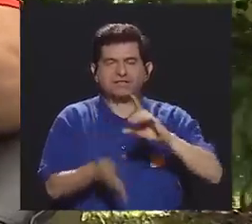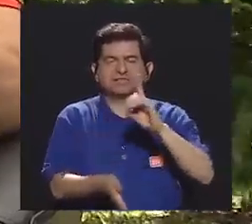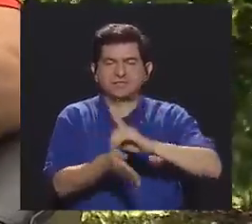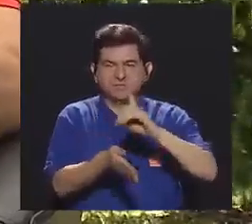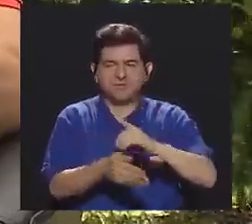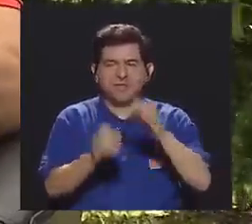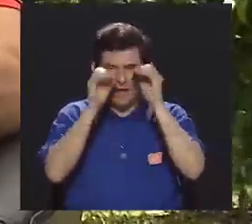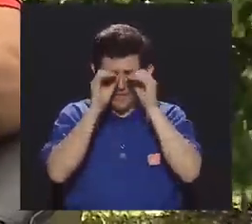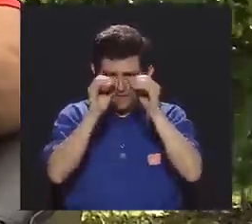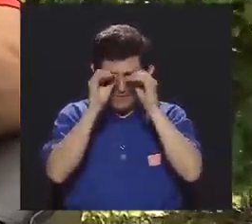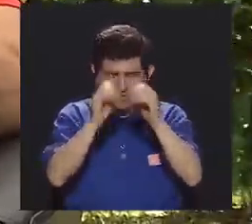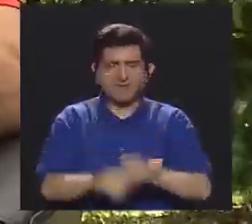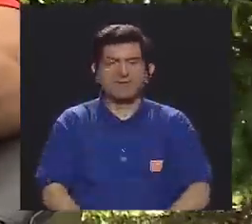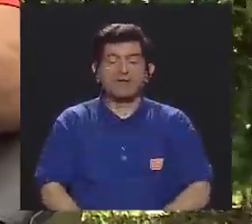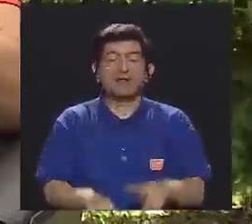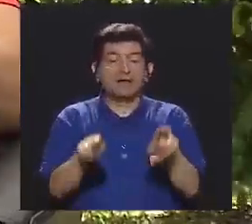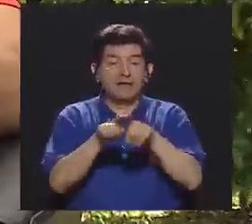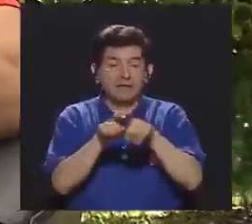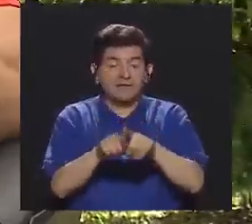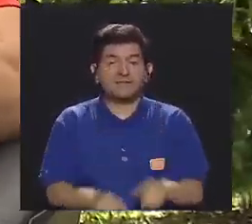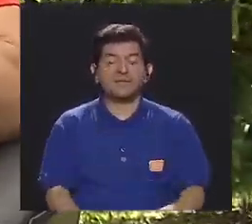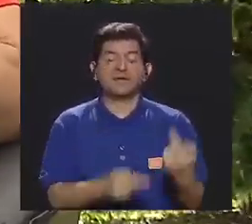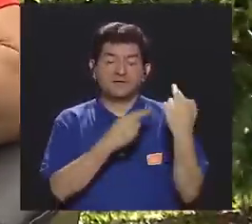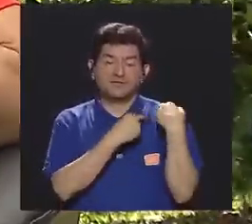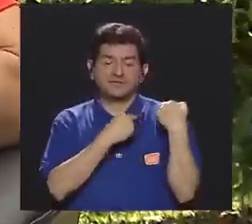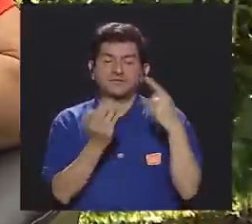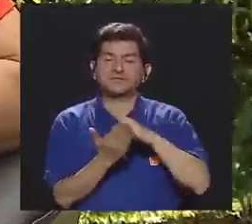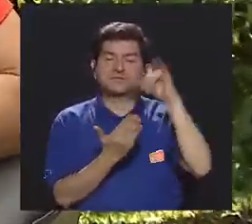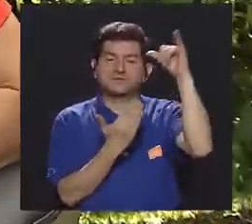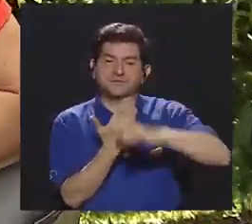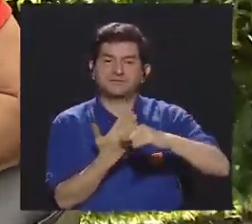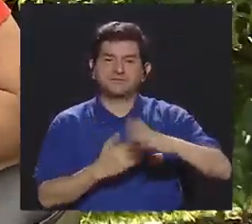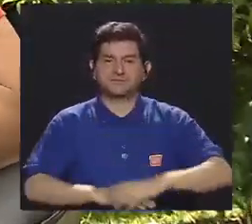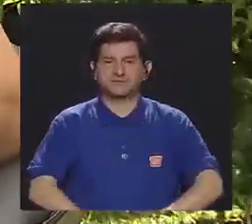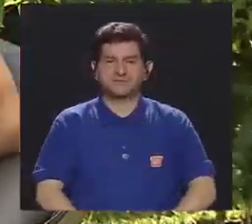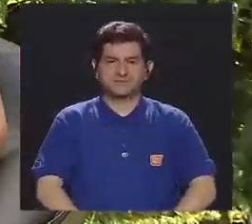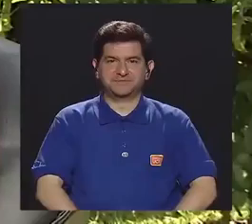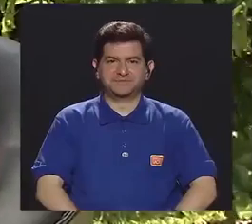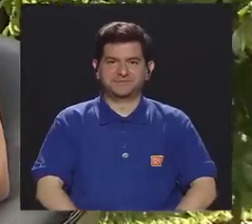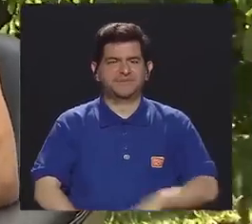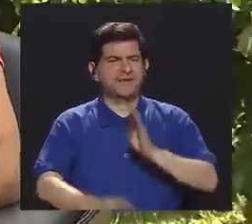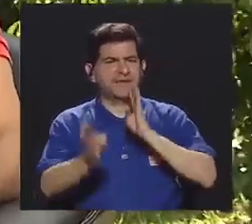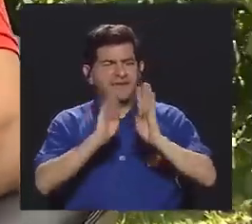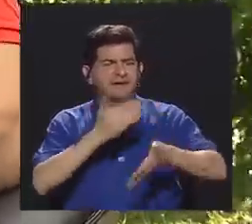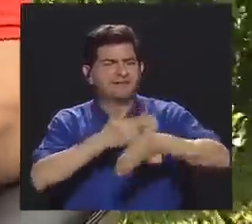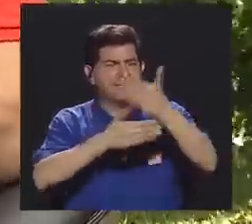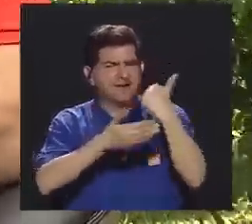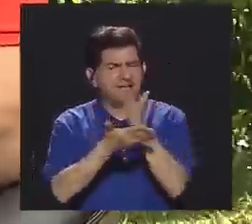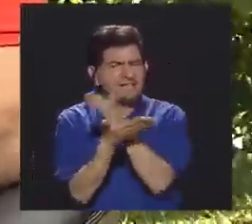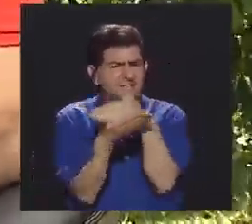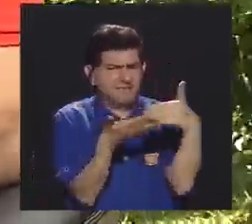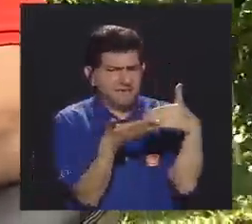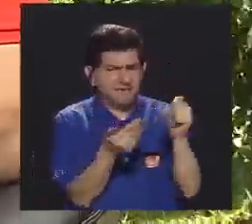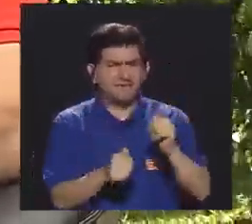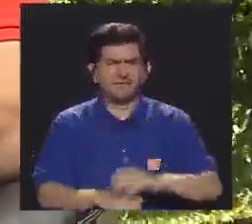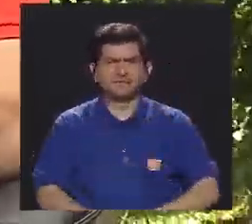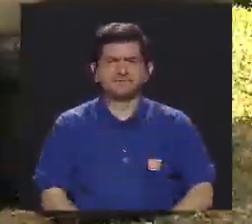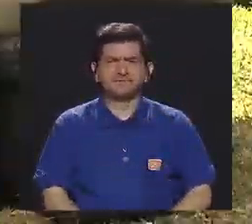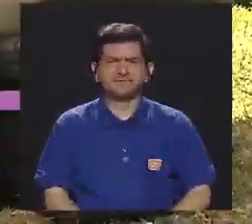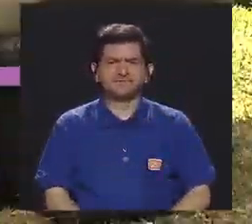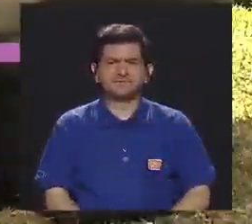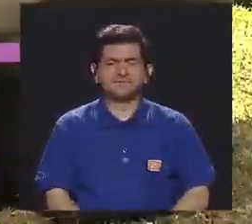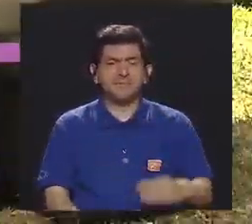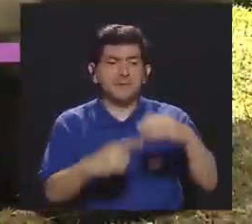Escuela de Medicina y de Microbiología y además de eso a cargo de este proyecto. Y bueno, conversábamos en el bloque pasado